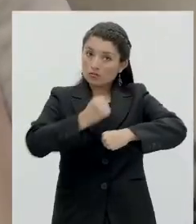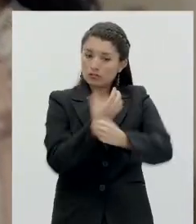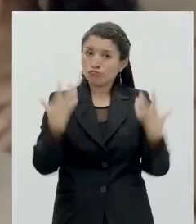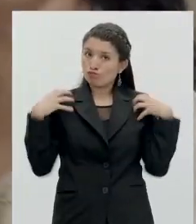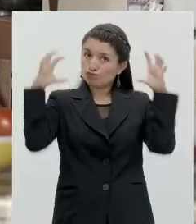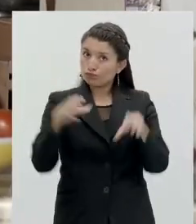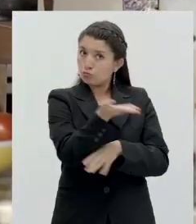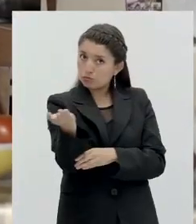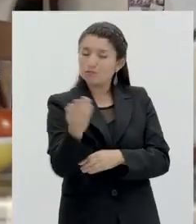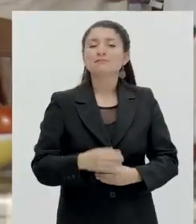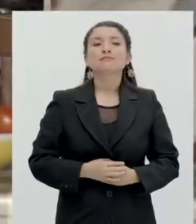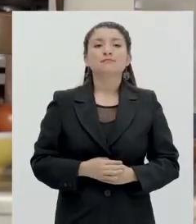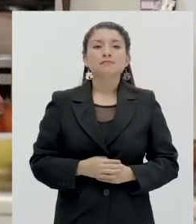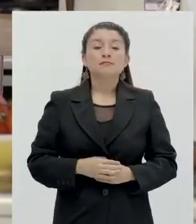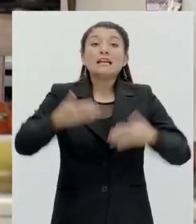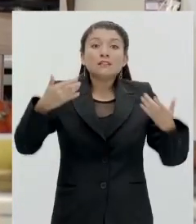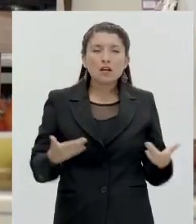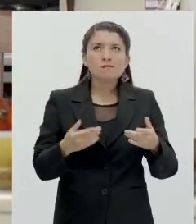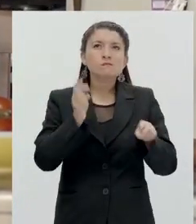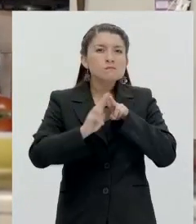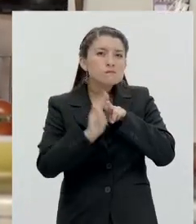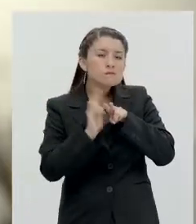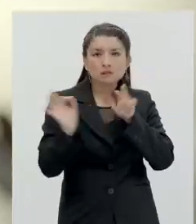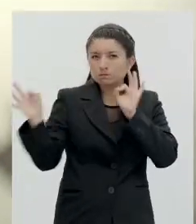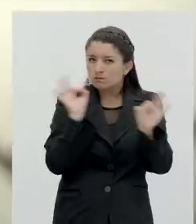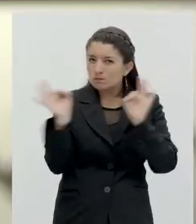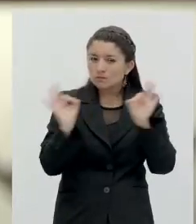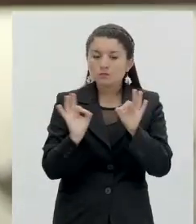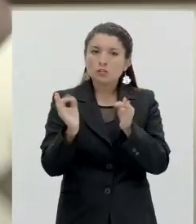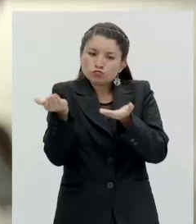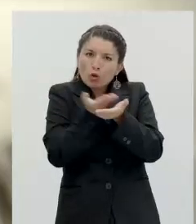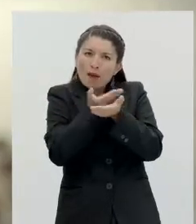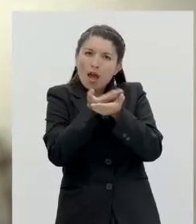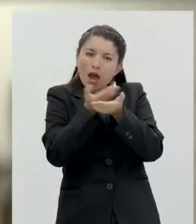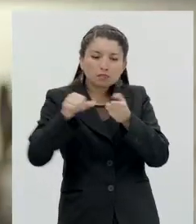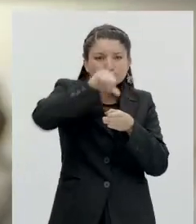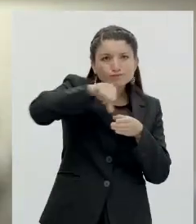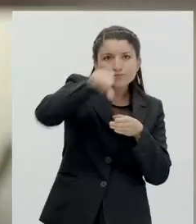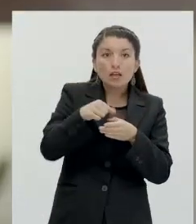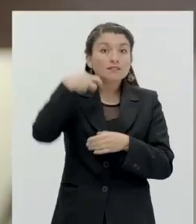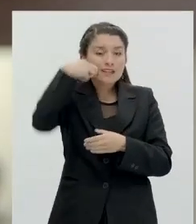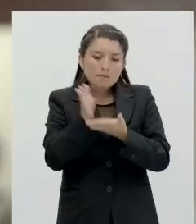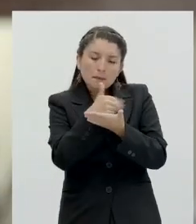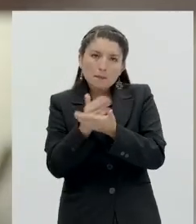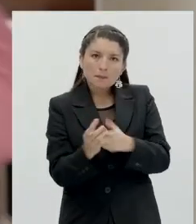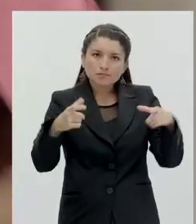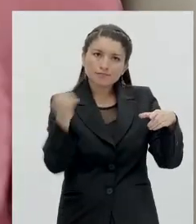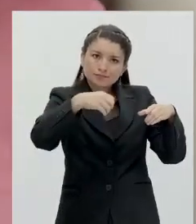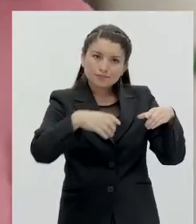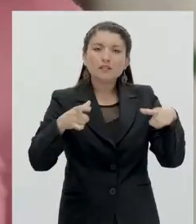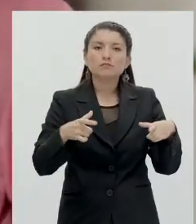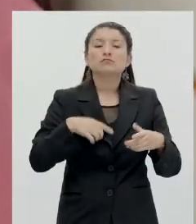Hoy les toca cocinar a ustedes. Entonces, vamos a hacer una pasta con salsa de tomatea natural con trozos de carne de la